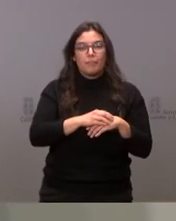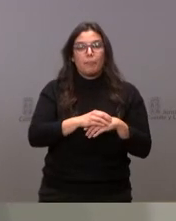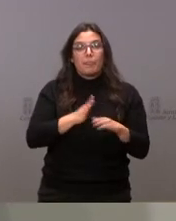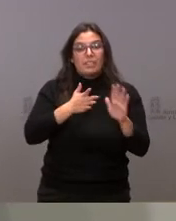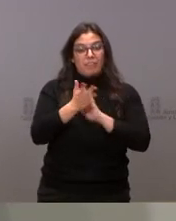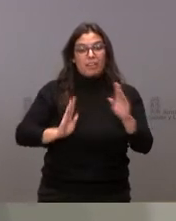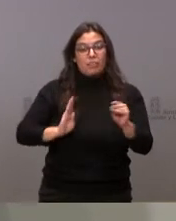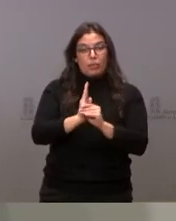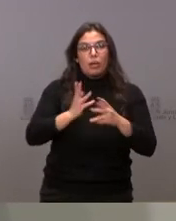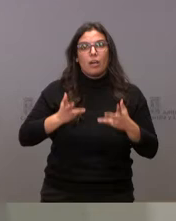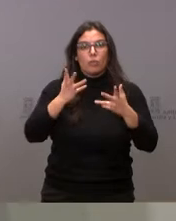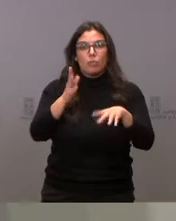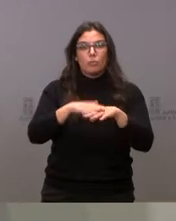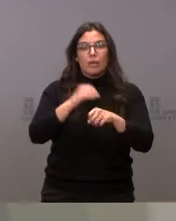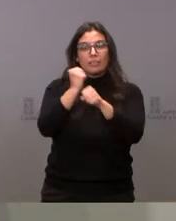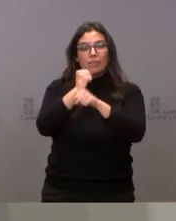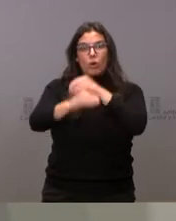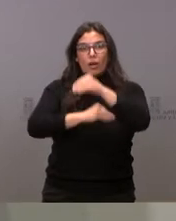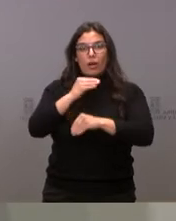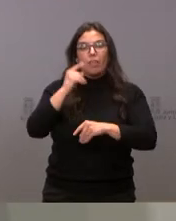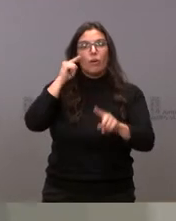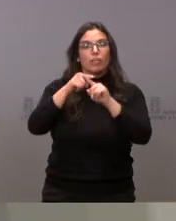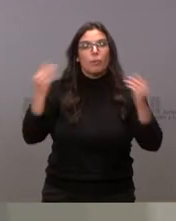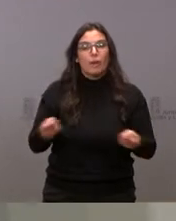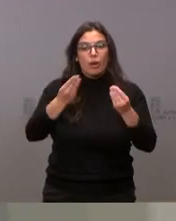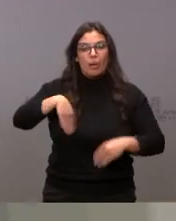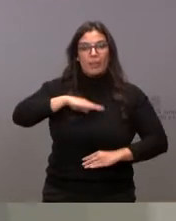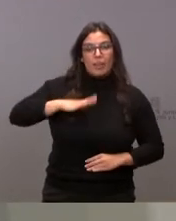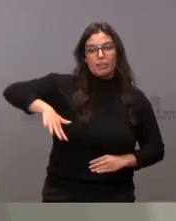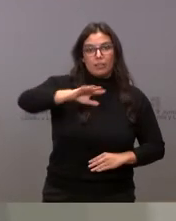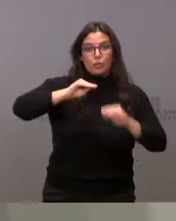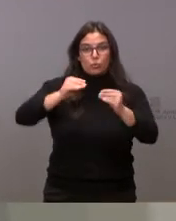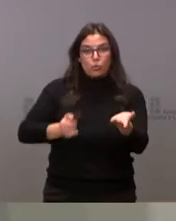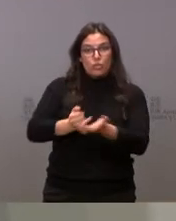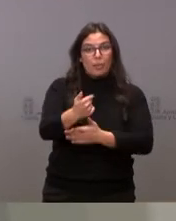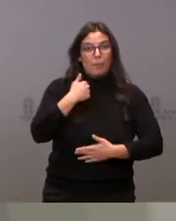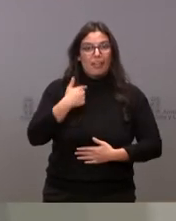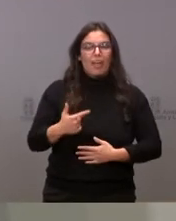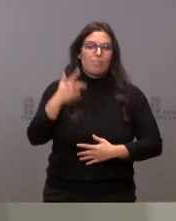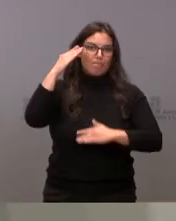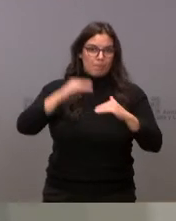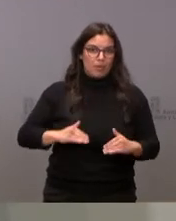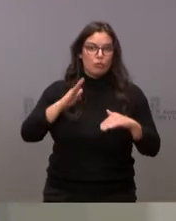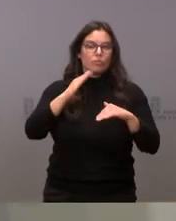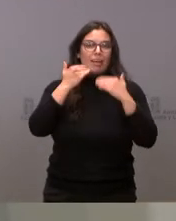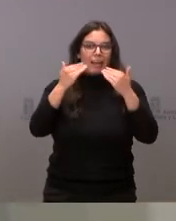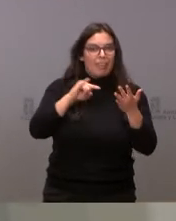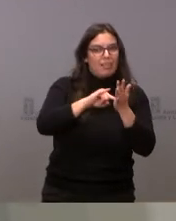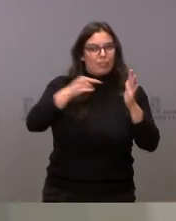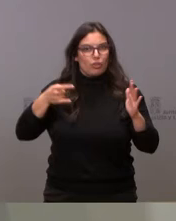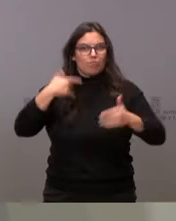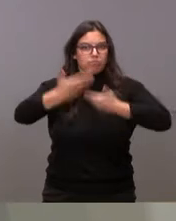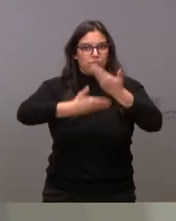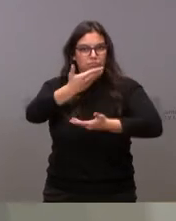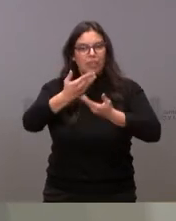esta financiación a una intervención dirigida a mejorar las capacidades locales para reducir la pérdida de cosechas por medio del conocimiento técnico que mejore